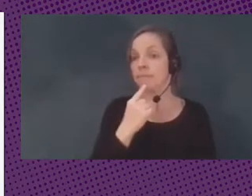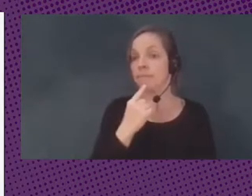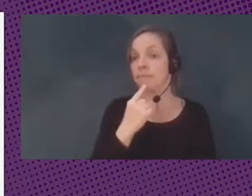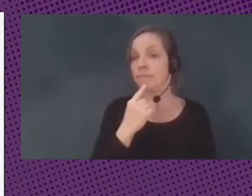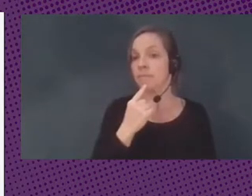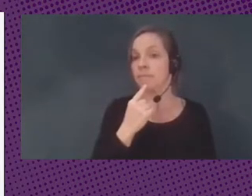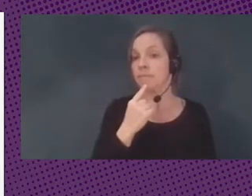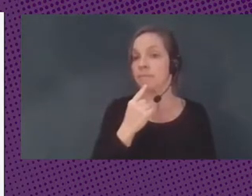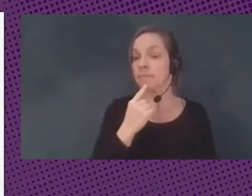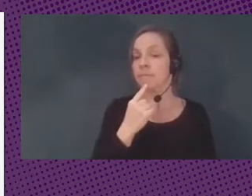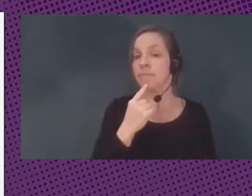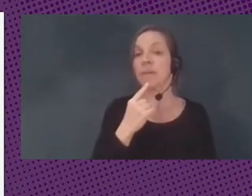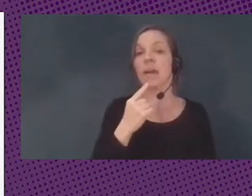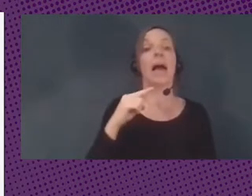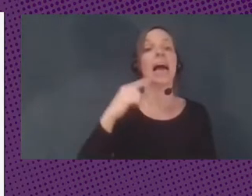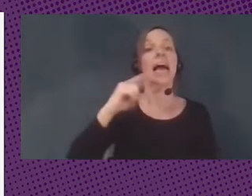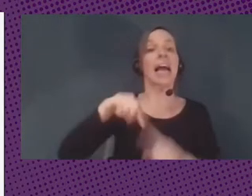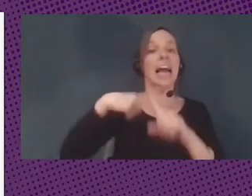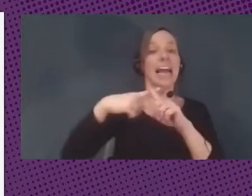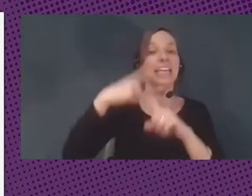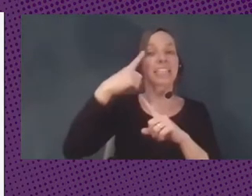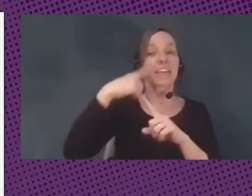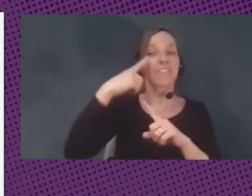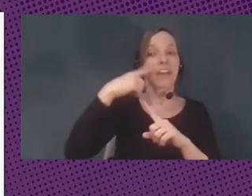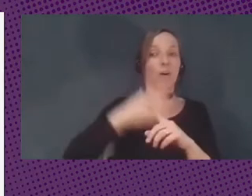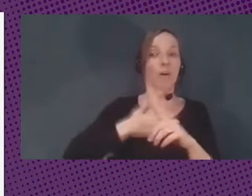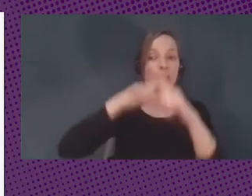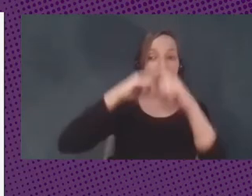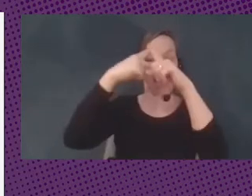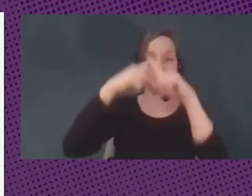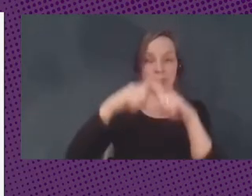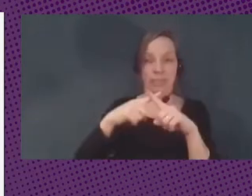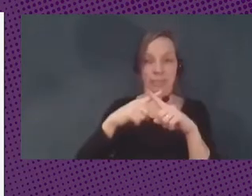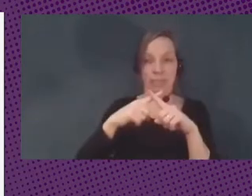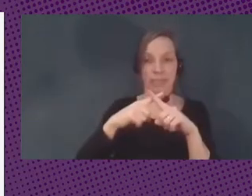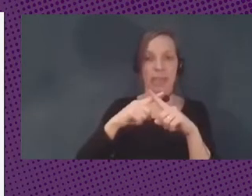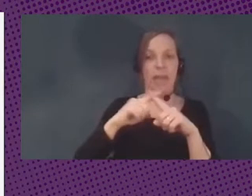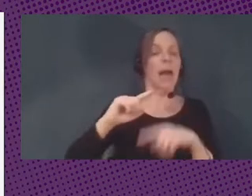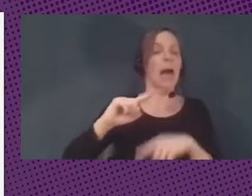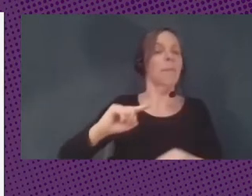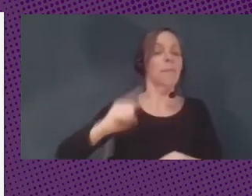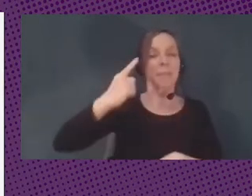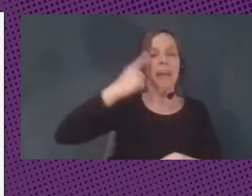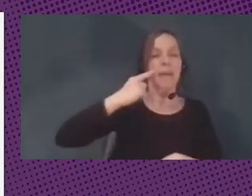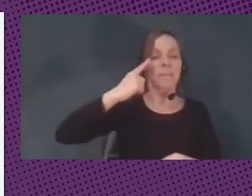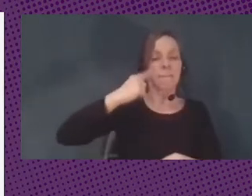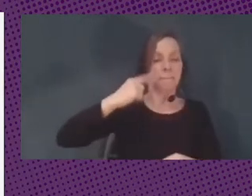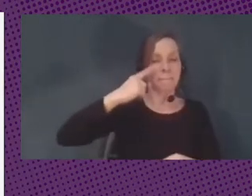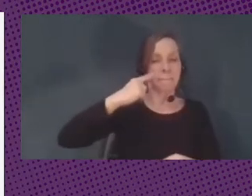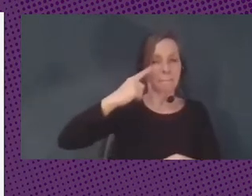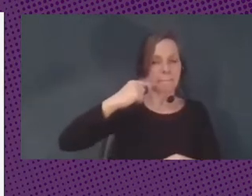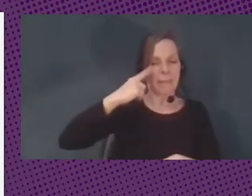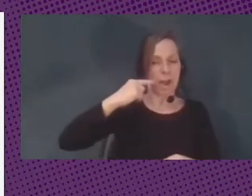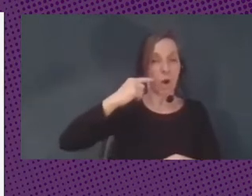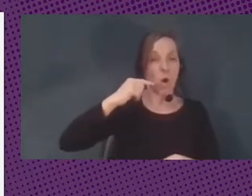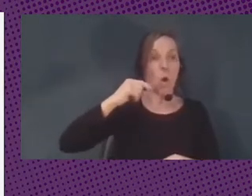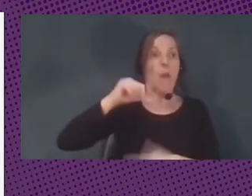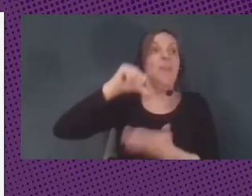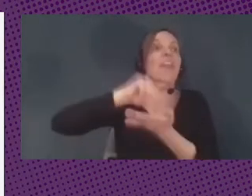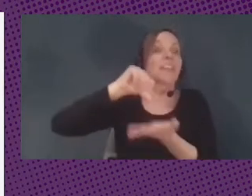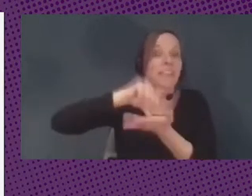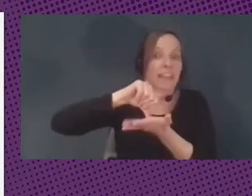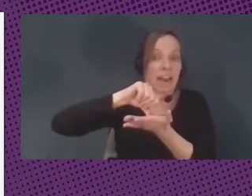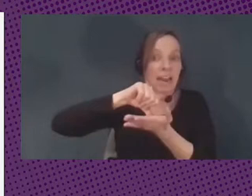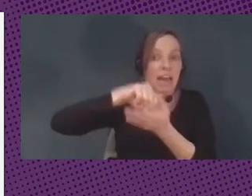el banco de Ámsterdam, el primer banco de bancos, el primer banco central, si es que ustedes quieren,